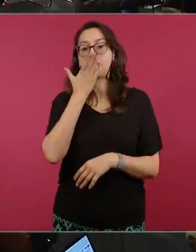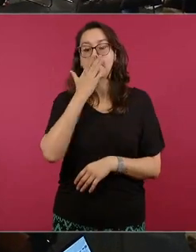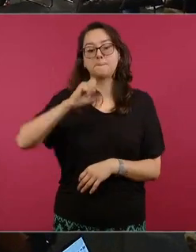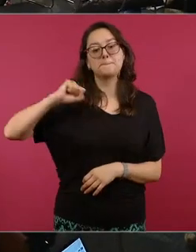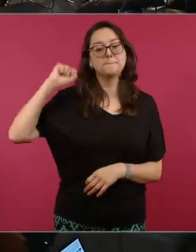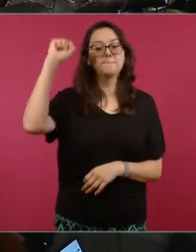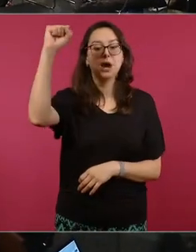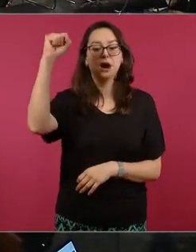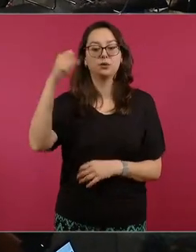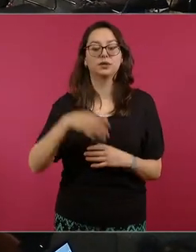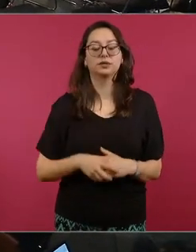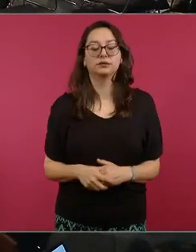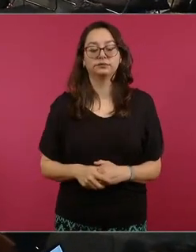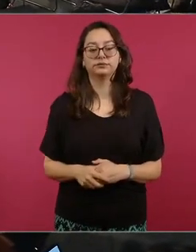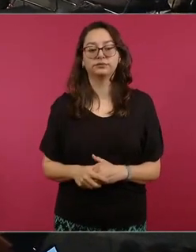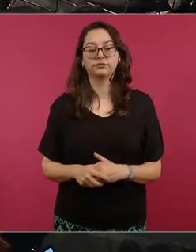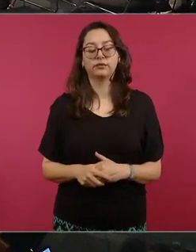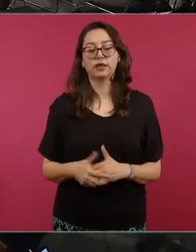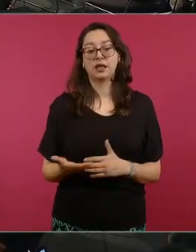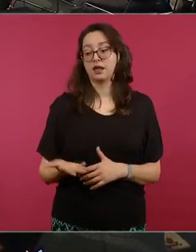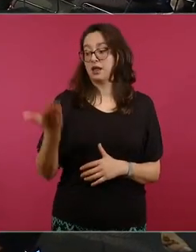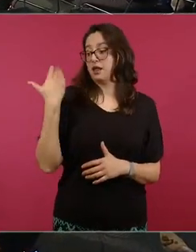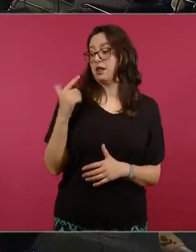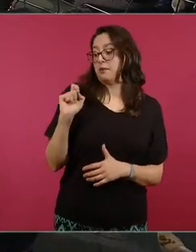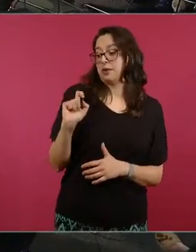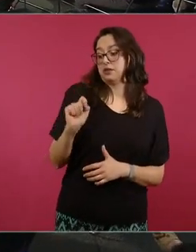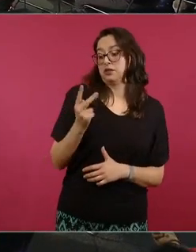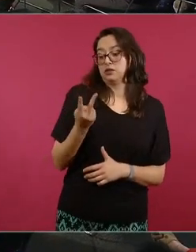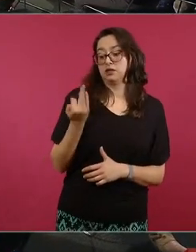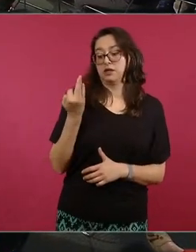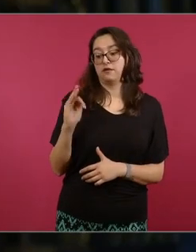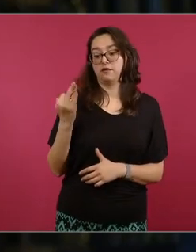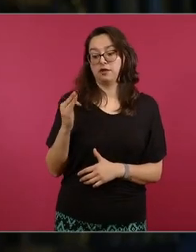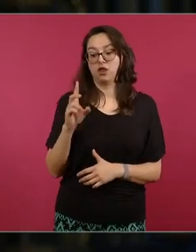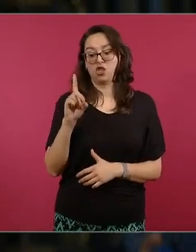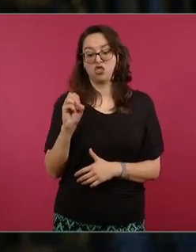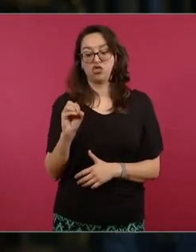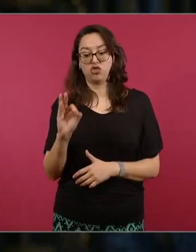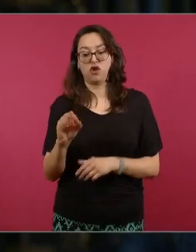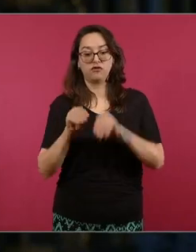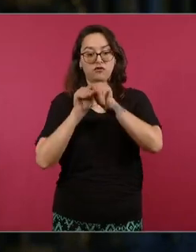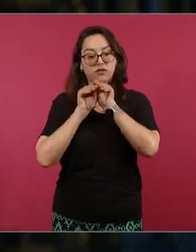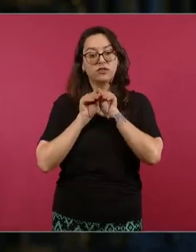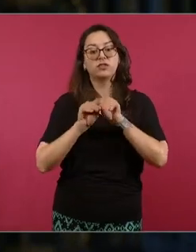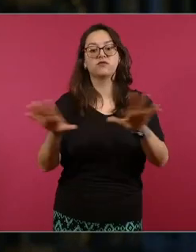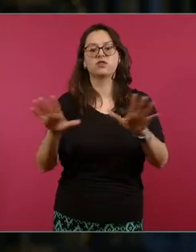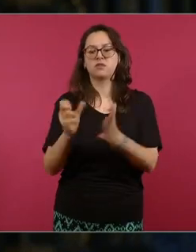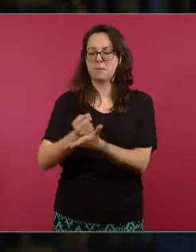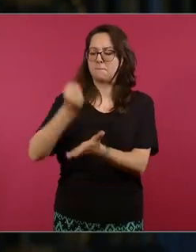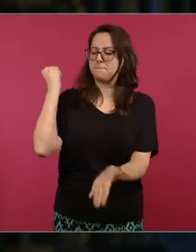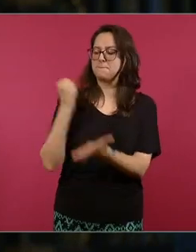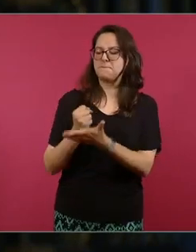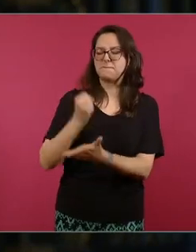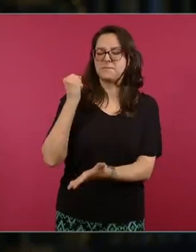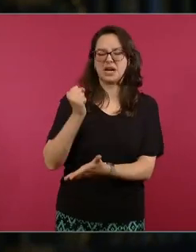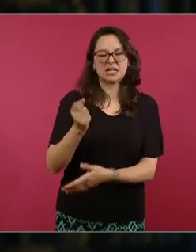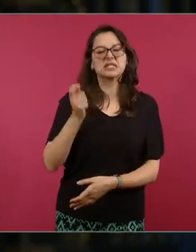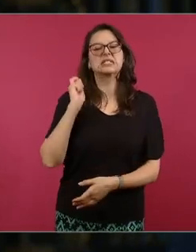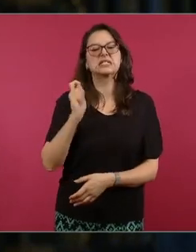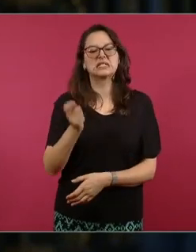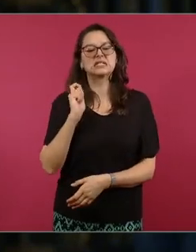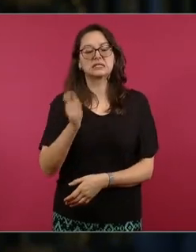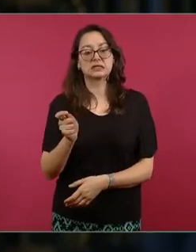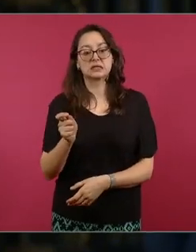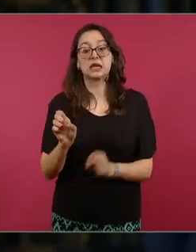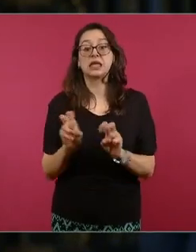el 22 de febrero pasado se publicó en el diario oficial de la federación el decreto que finalmente resuelve de fondo y de manera